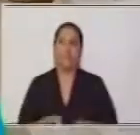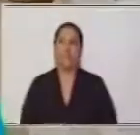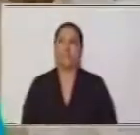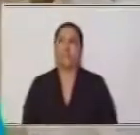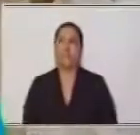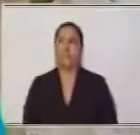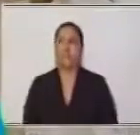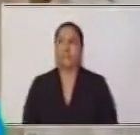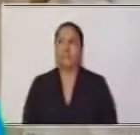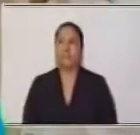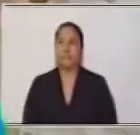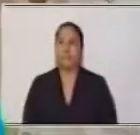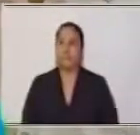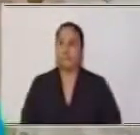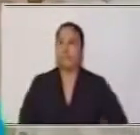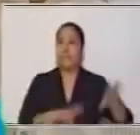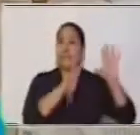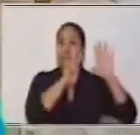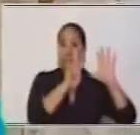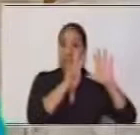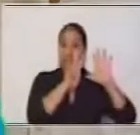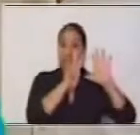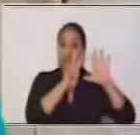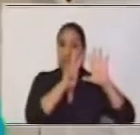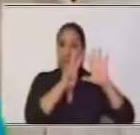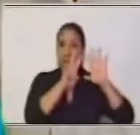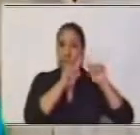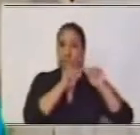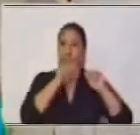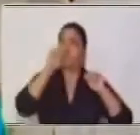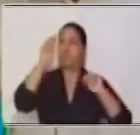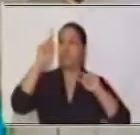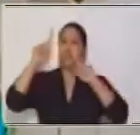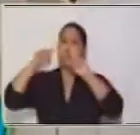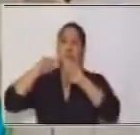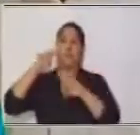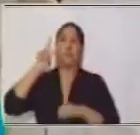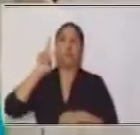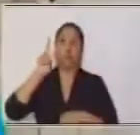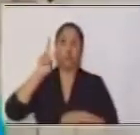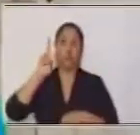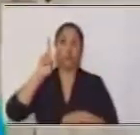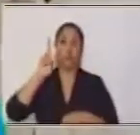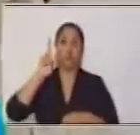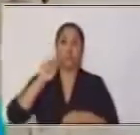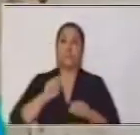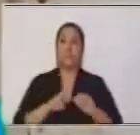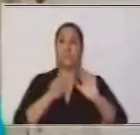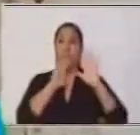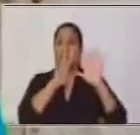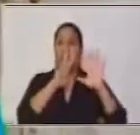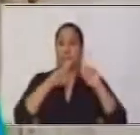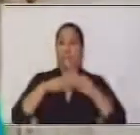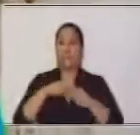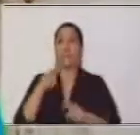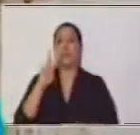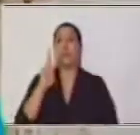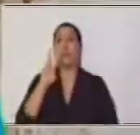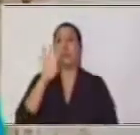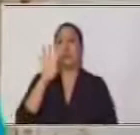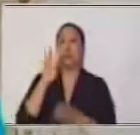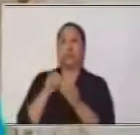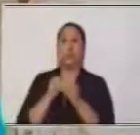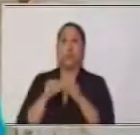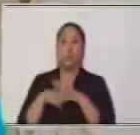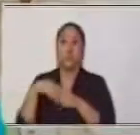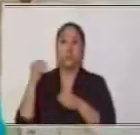Si son siete tostadas, nuevamente, multiplico por dos y voy a pagar